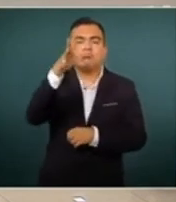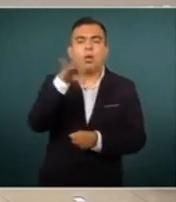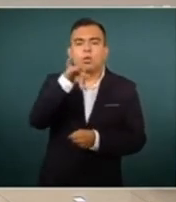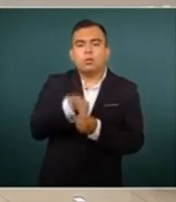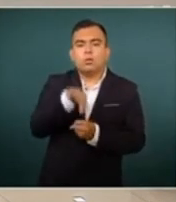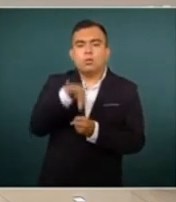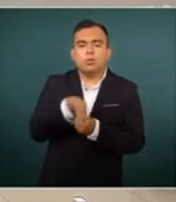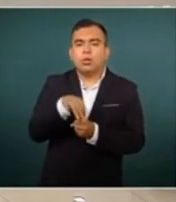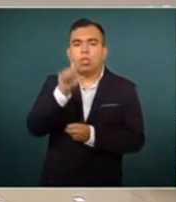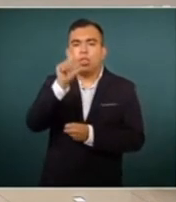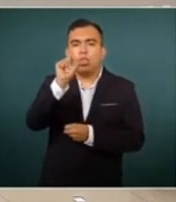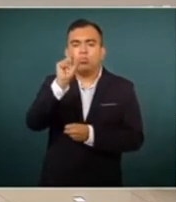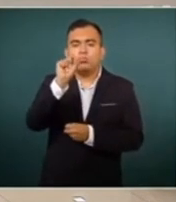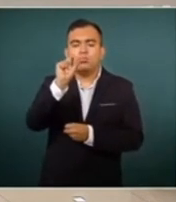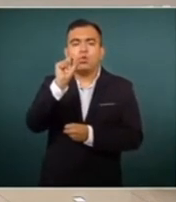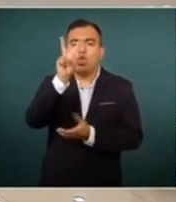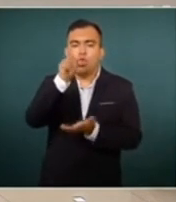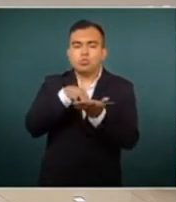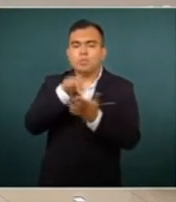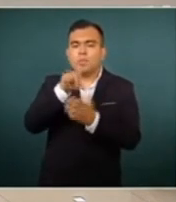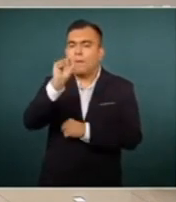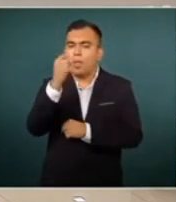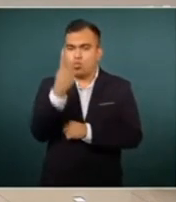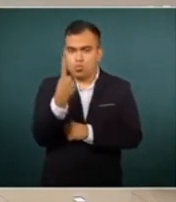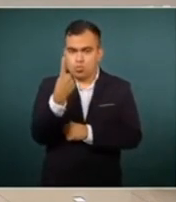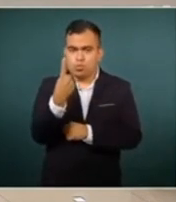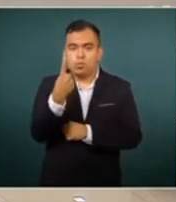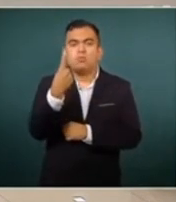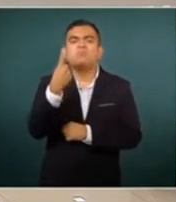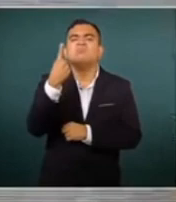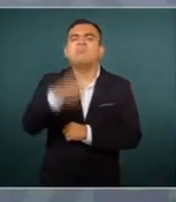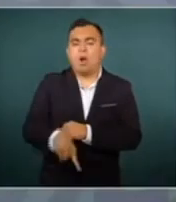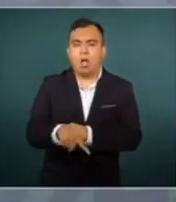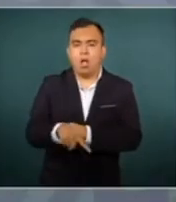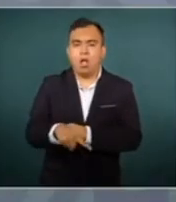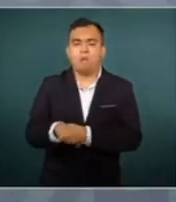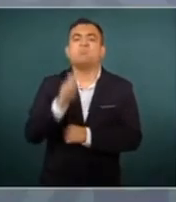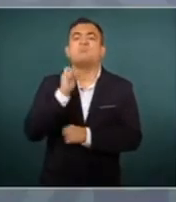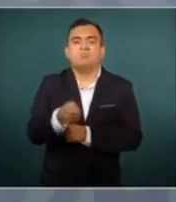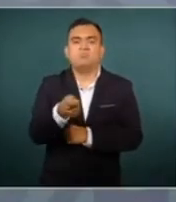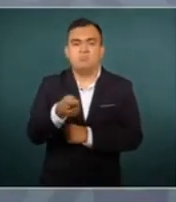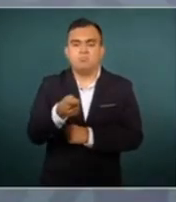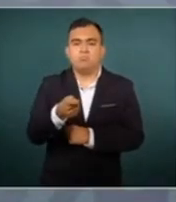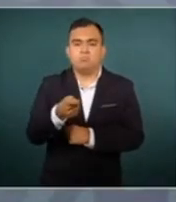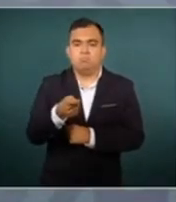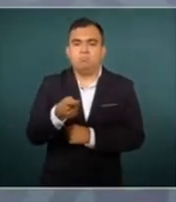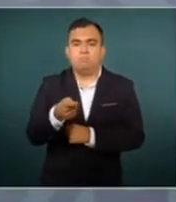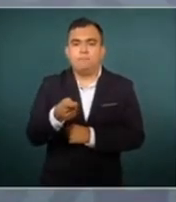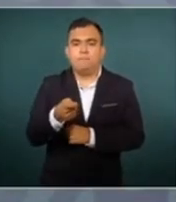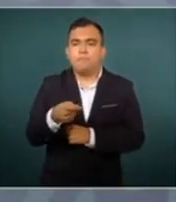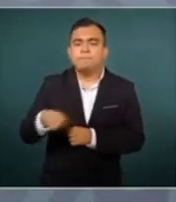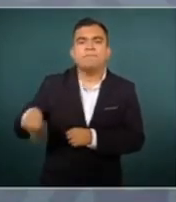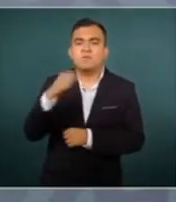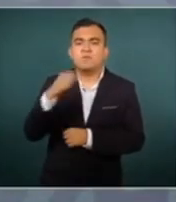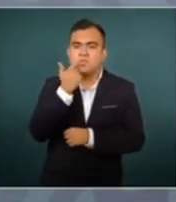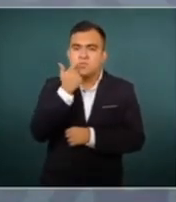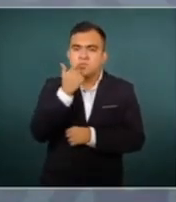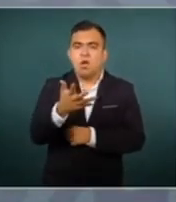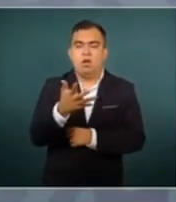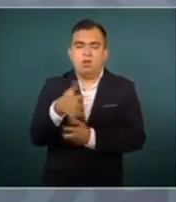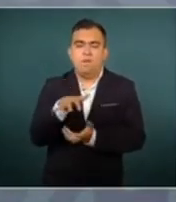para obtener la mayoría, y cito